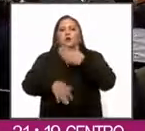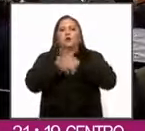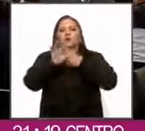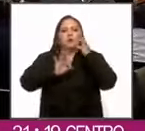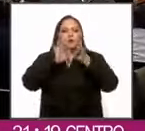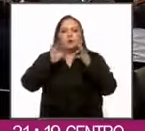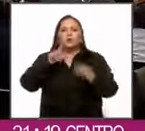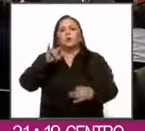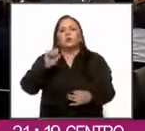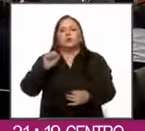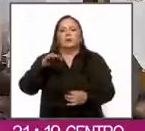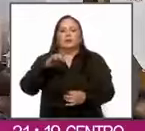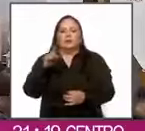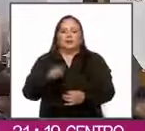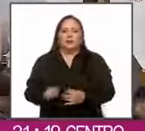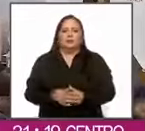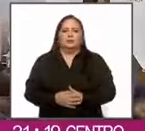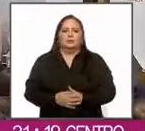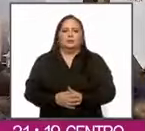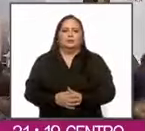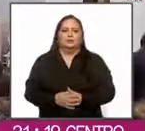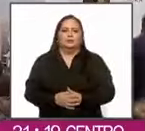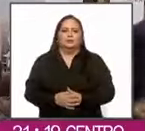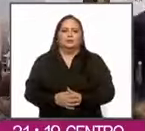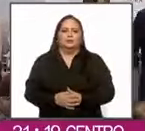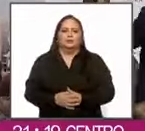Once Noticias, Luis A. Méndez.